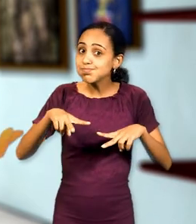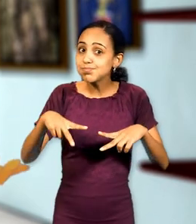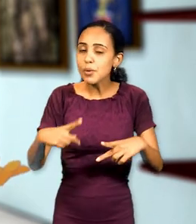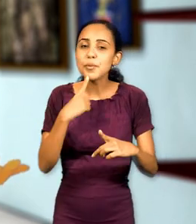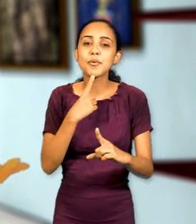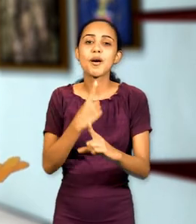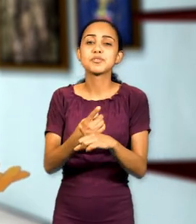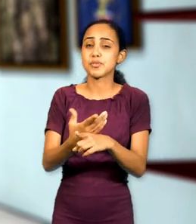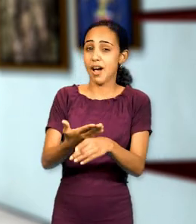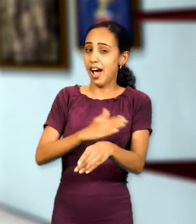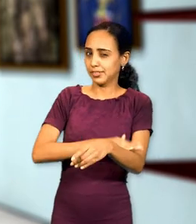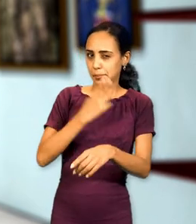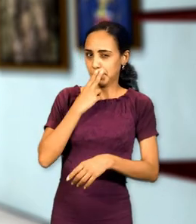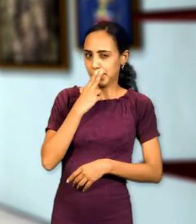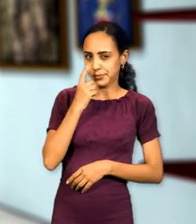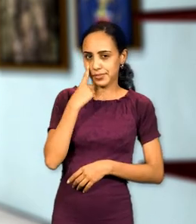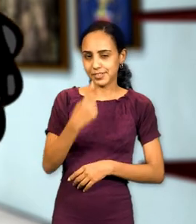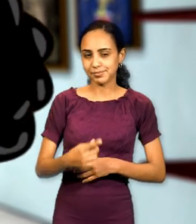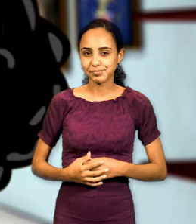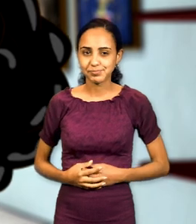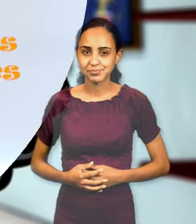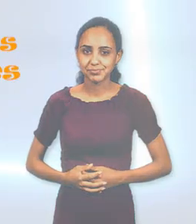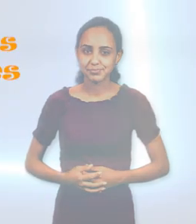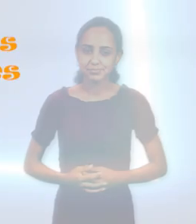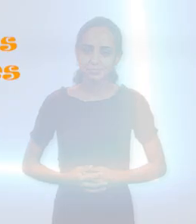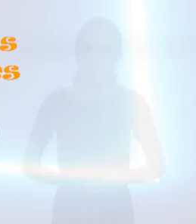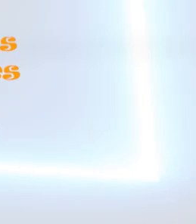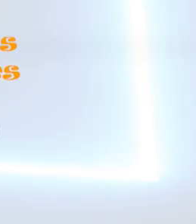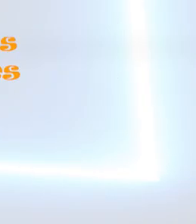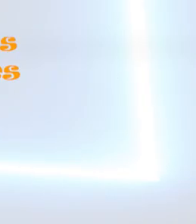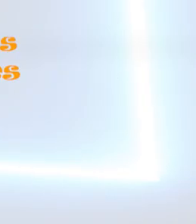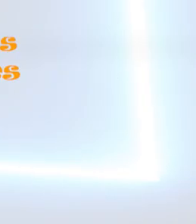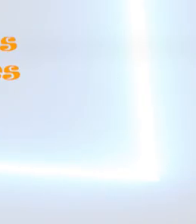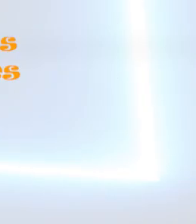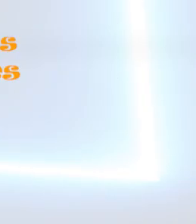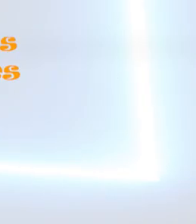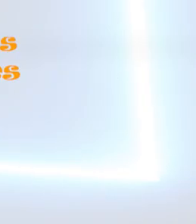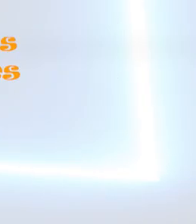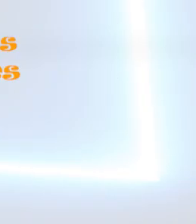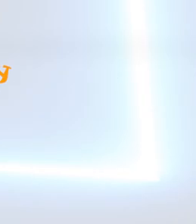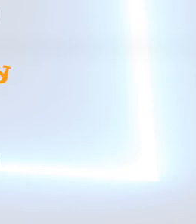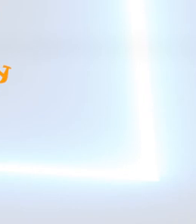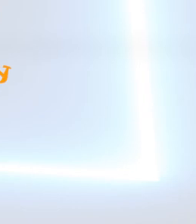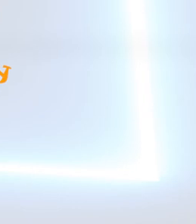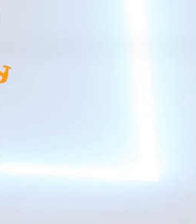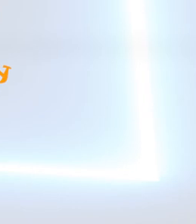Volveremos a vernos antes de lo que te imaginas. ¡Gracias! ¡Gracias!